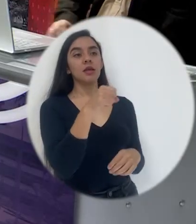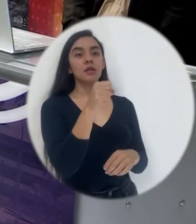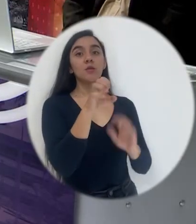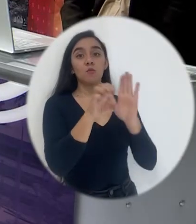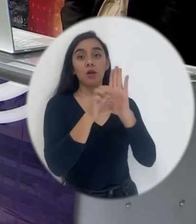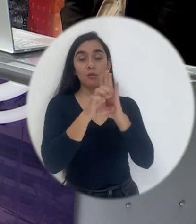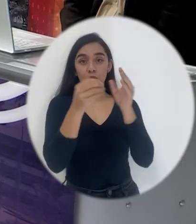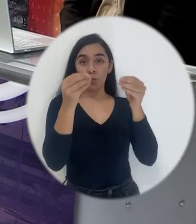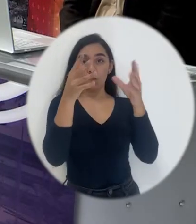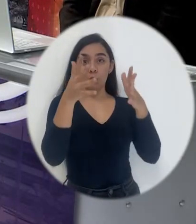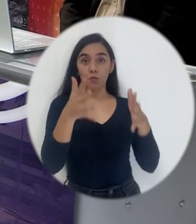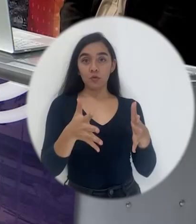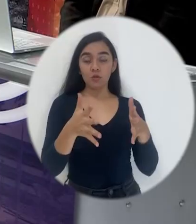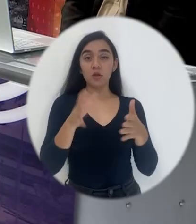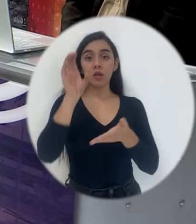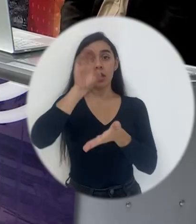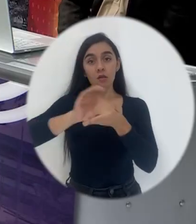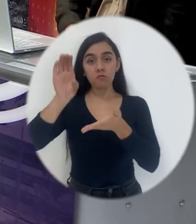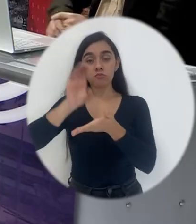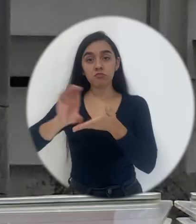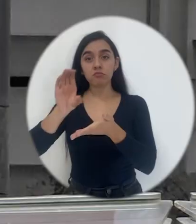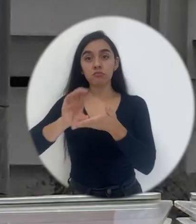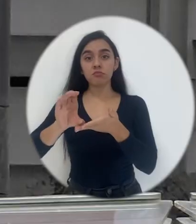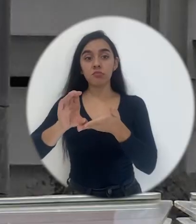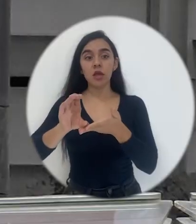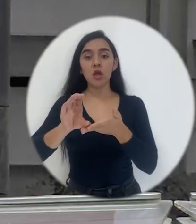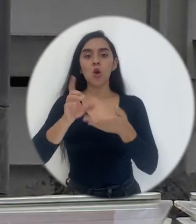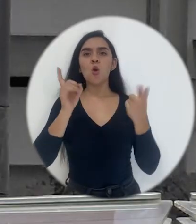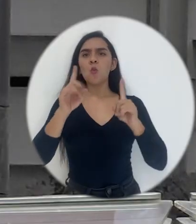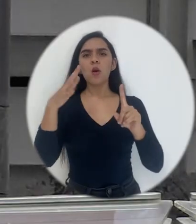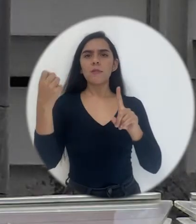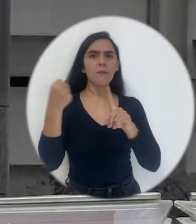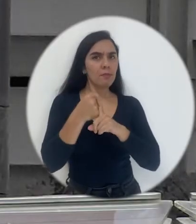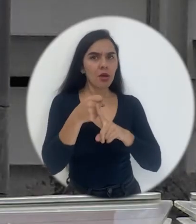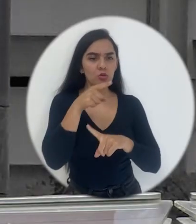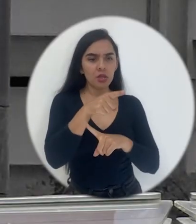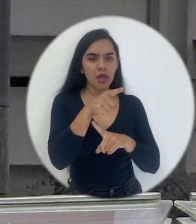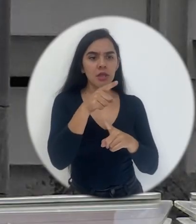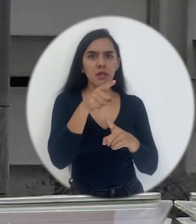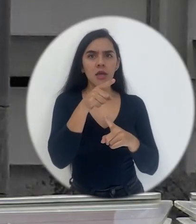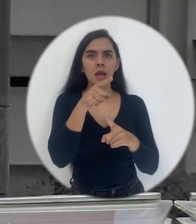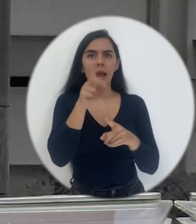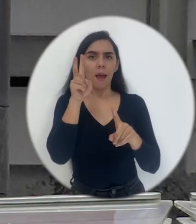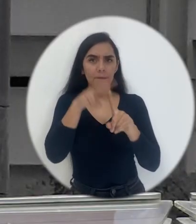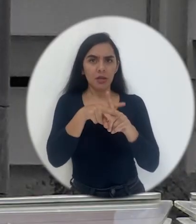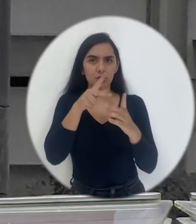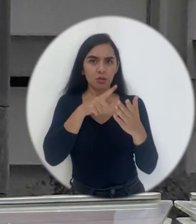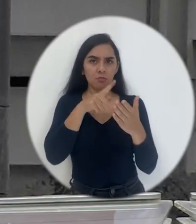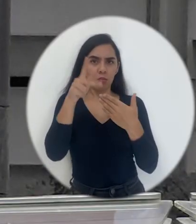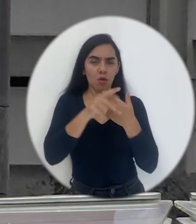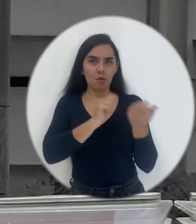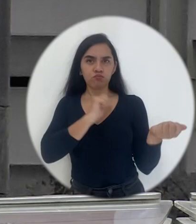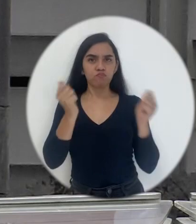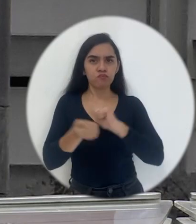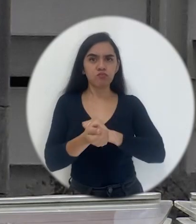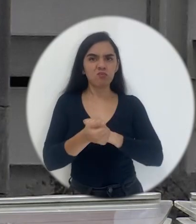los docentes de secundaria, creo que el impacto que ha tenido en la implementación de esta reforma